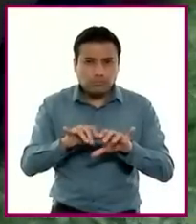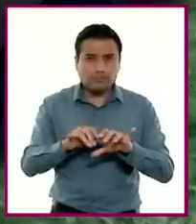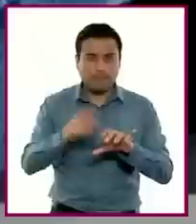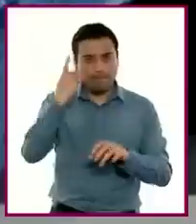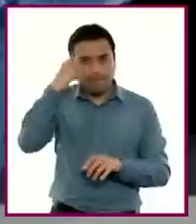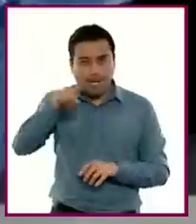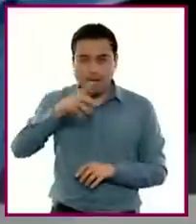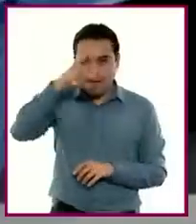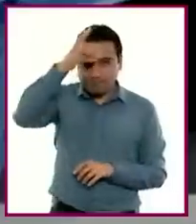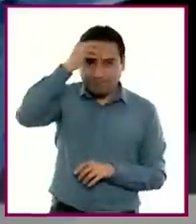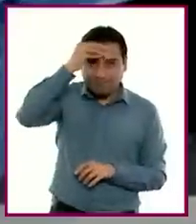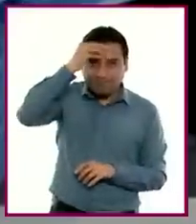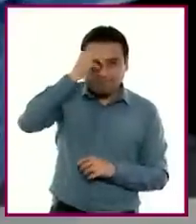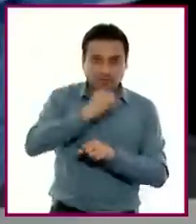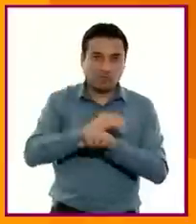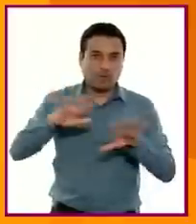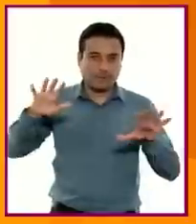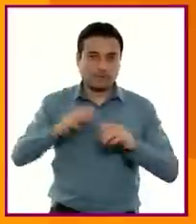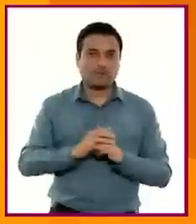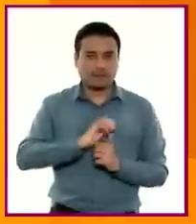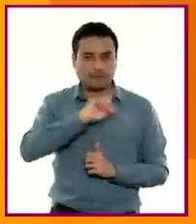informativos y recreativos.